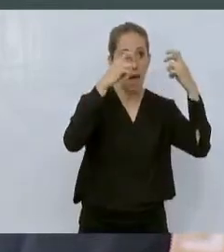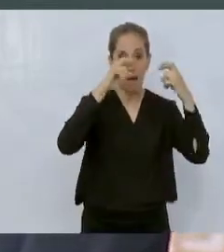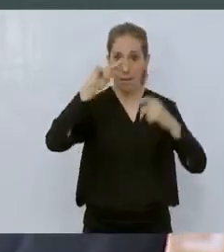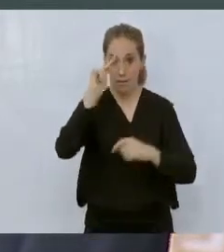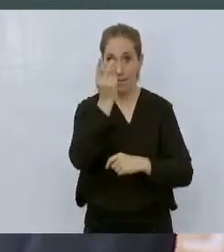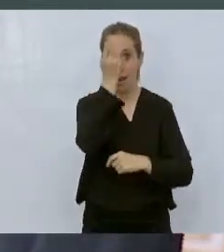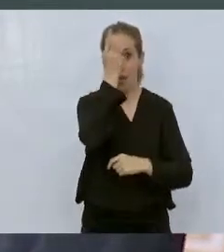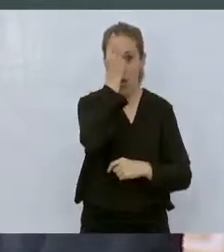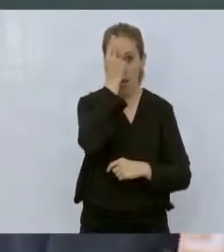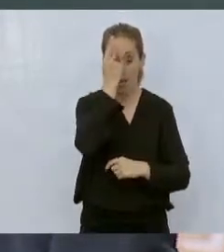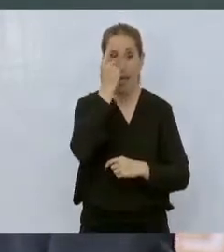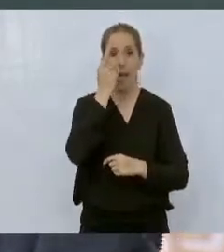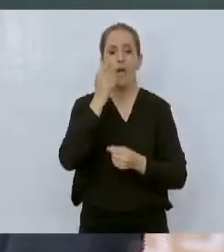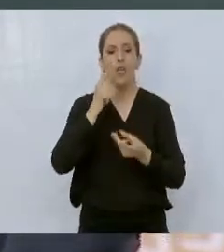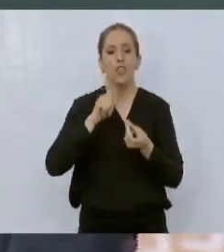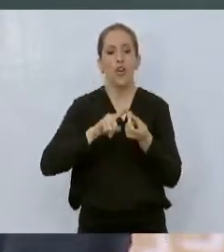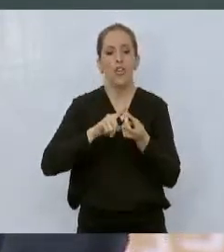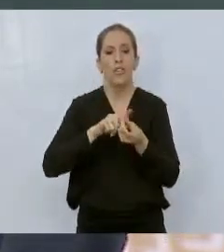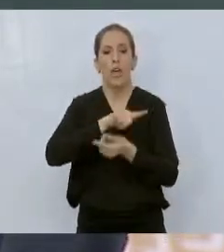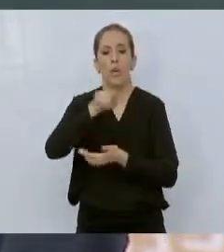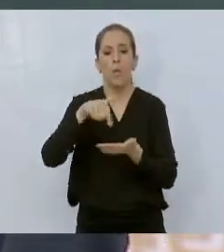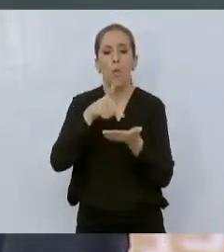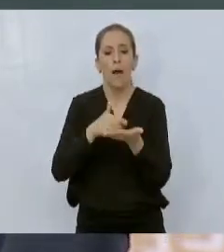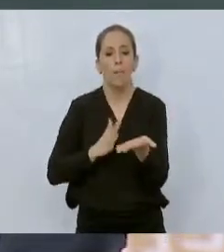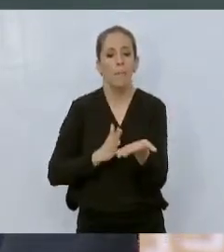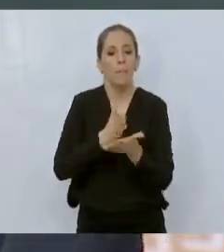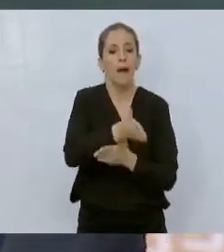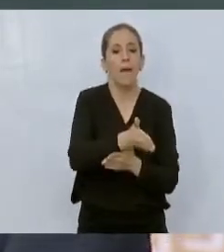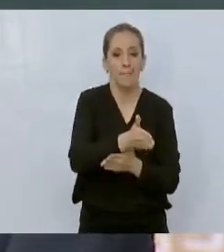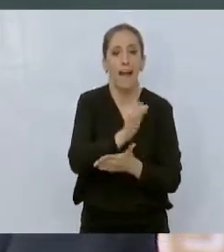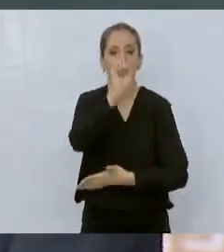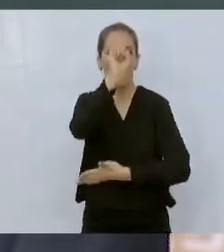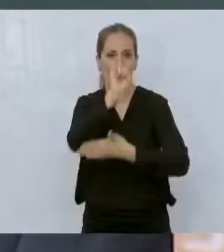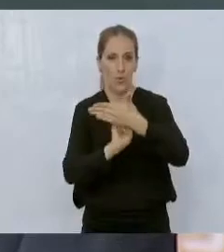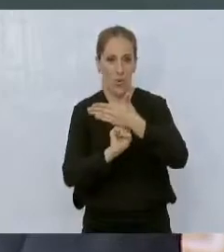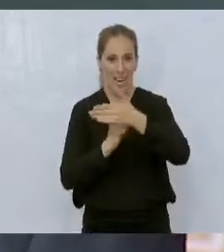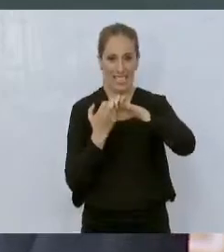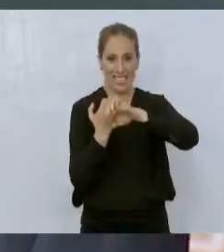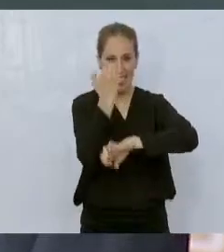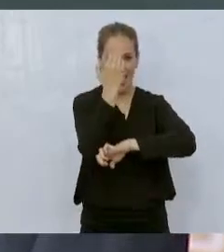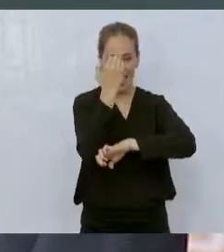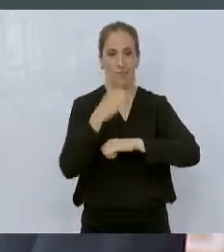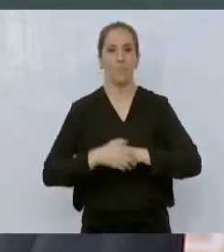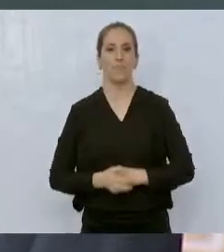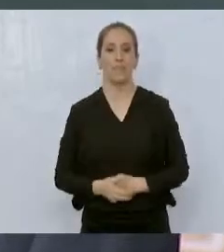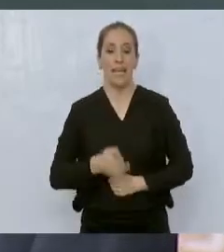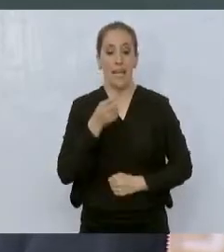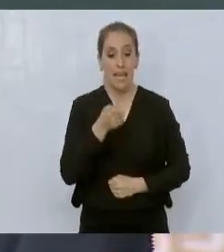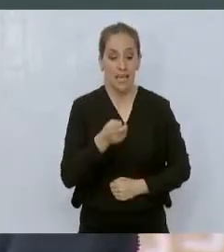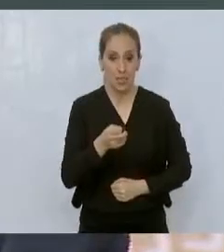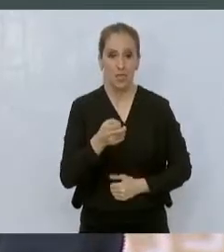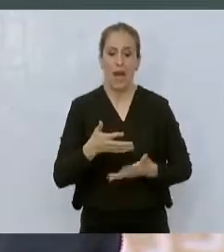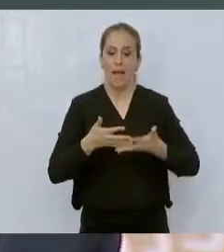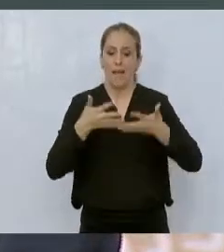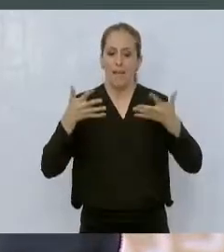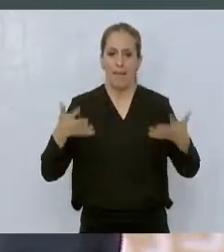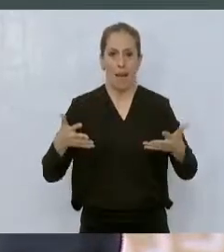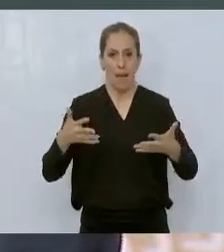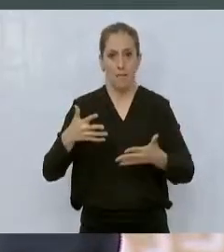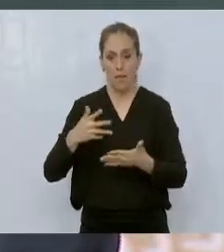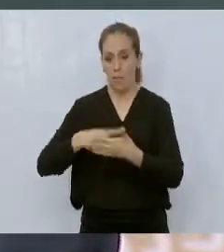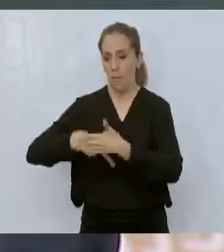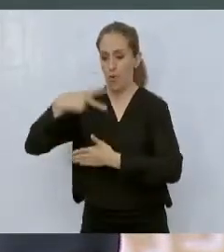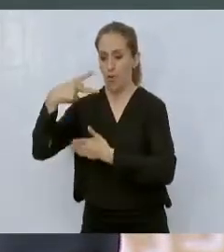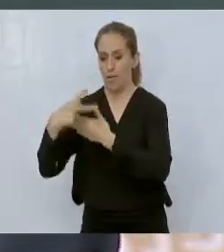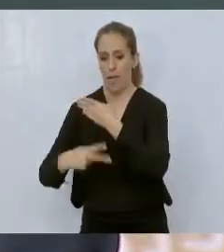Ahí, como se lo he planteado, que también nos gustaría que estuviera por acá, usted viera este gran proyecto que fue generado a partir de nuestro gobierno, que son